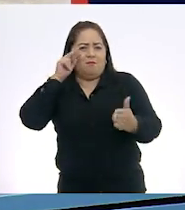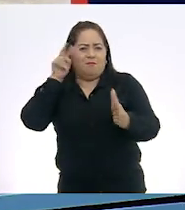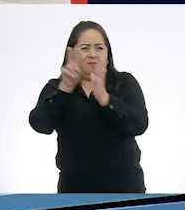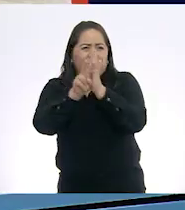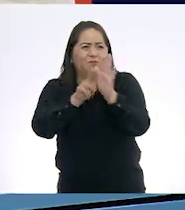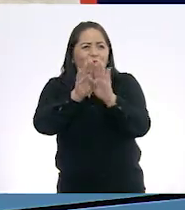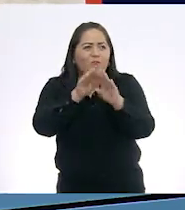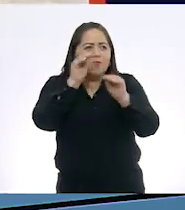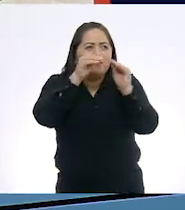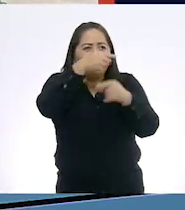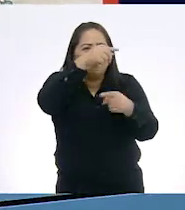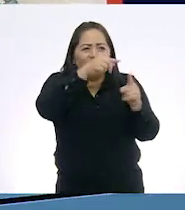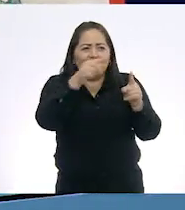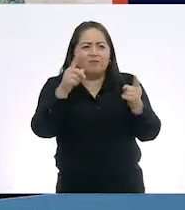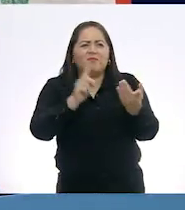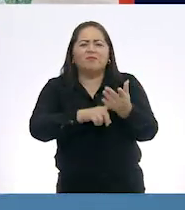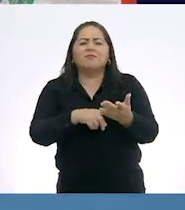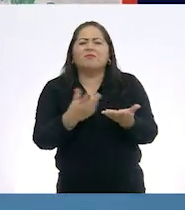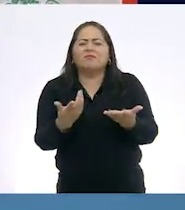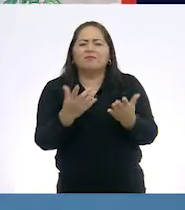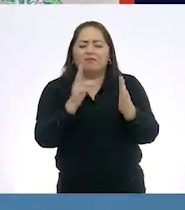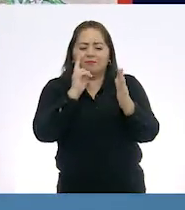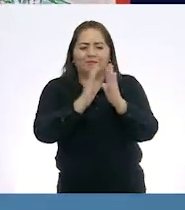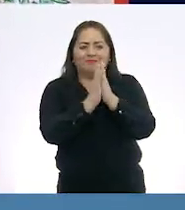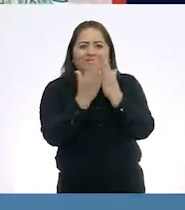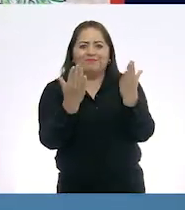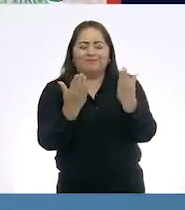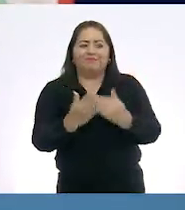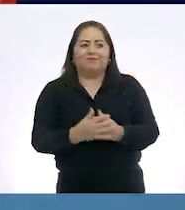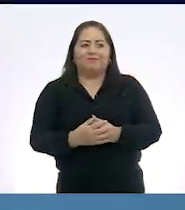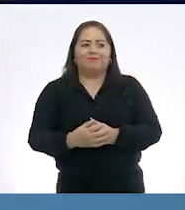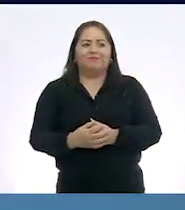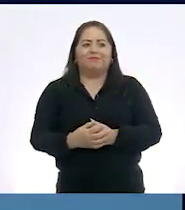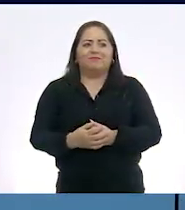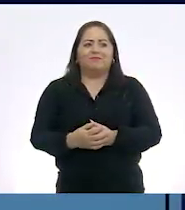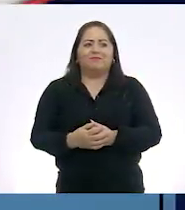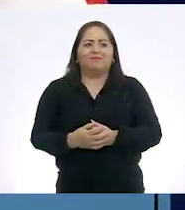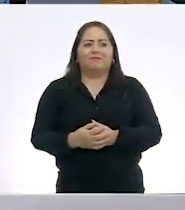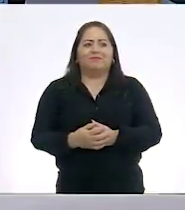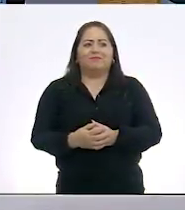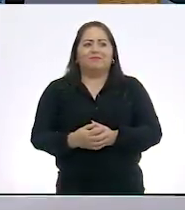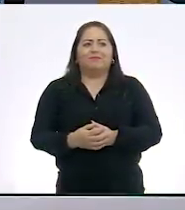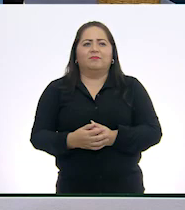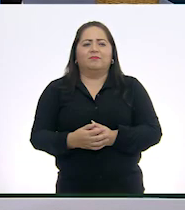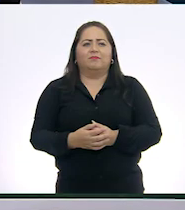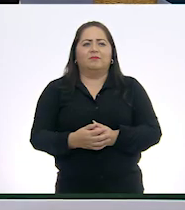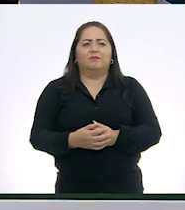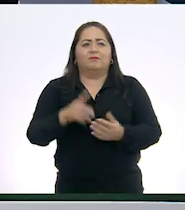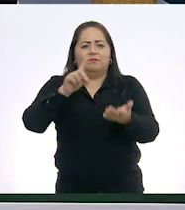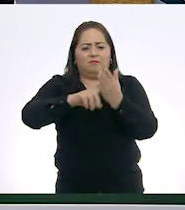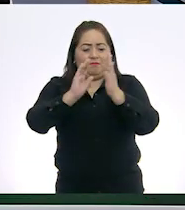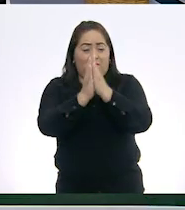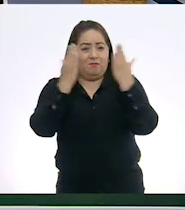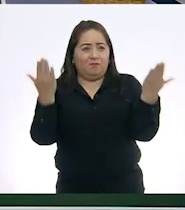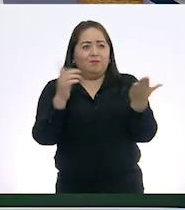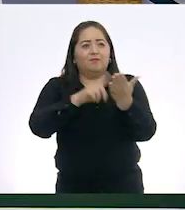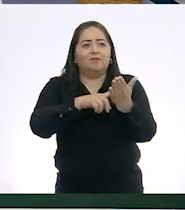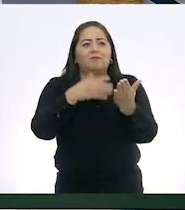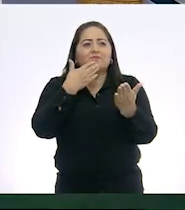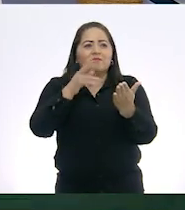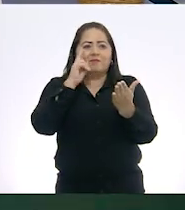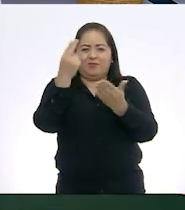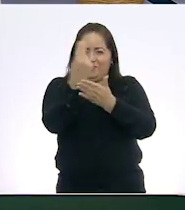Dentro de ellos podemos ver. ¿Qué vemos dentro de ellos, Joaquín? ¿Pero maestro? Dentro de ellos, ¿qué podemos ver? A ver, adentro están estas